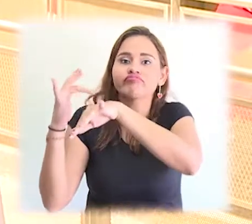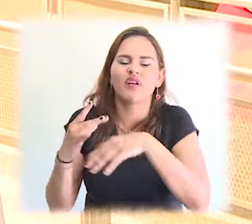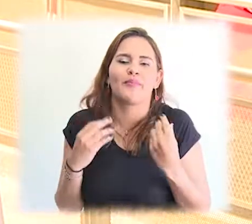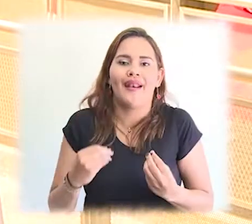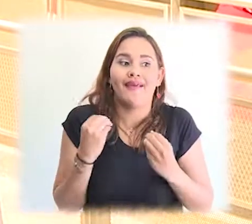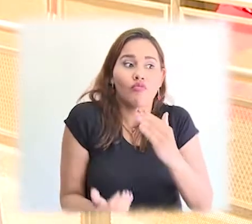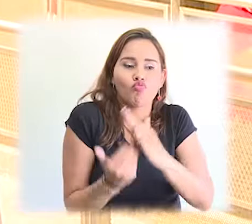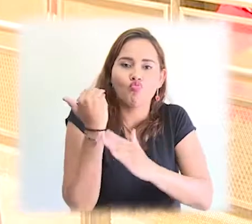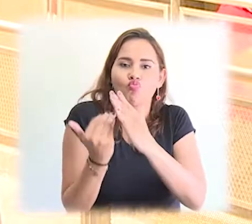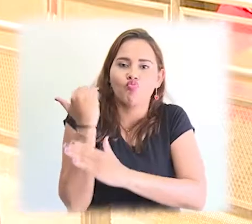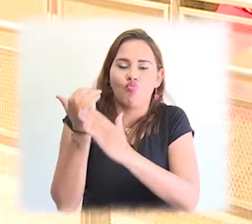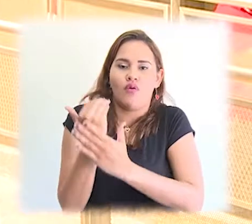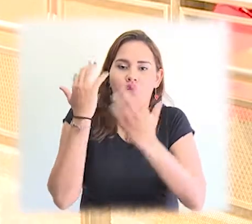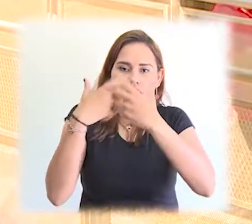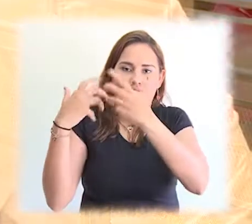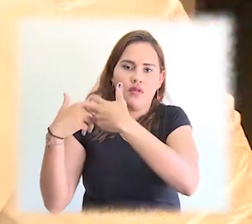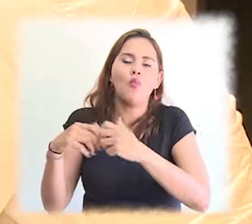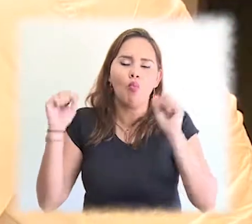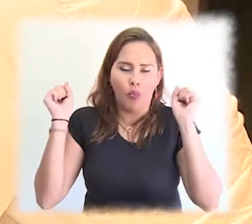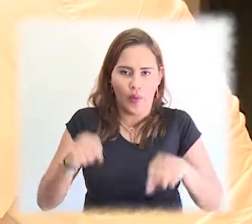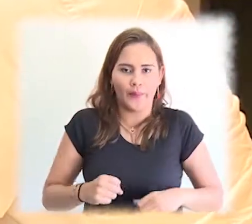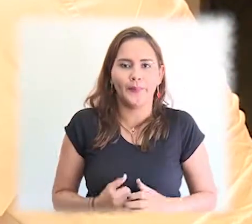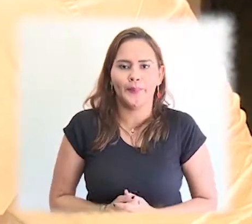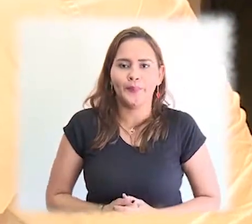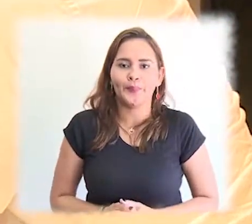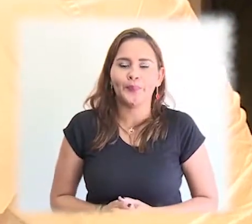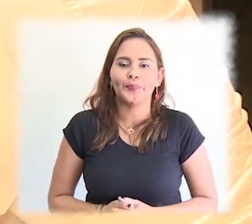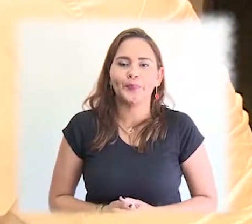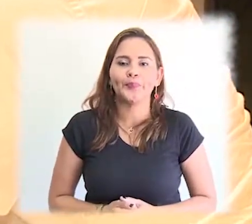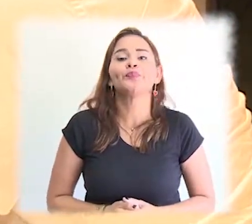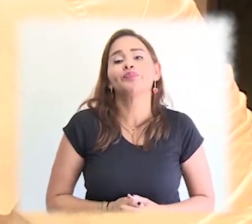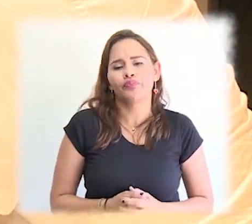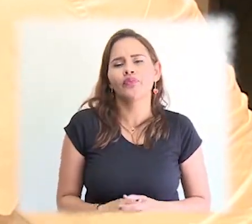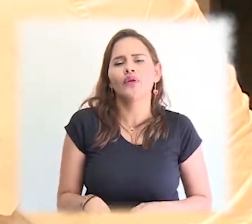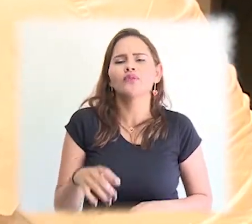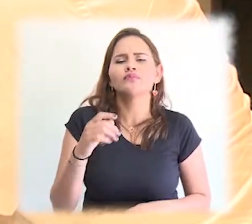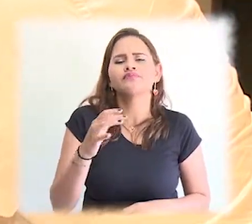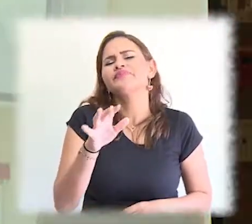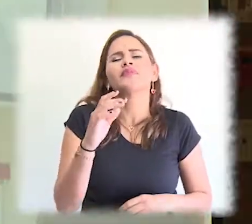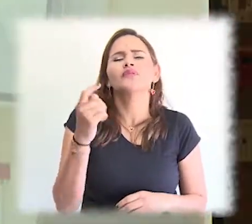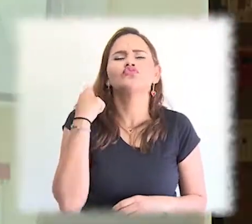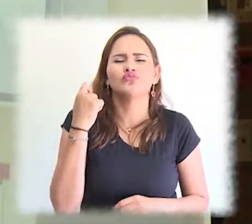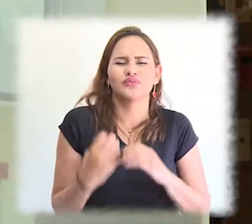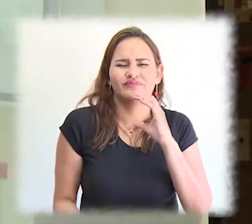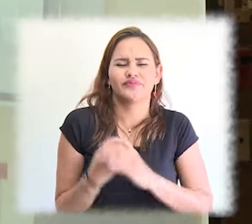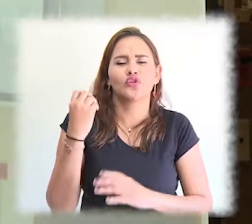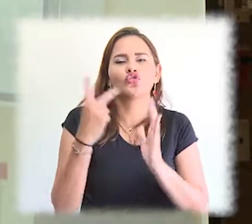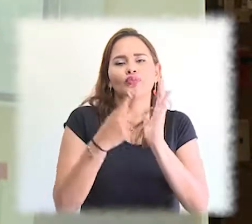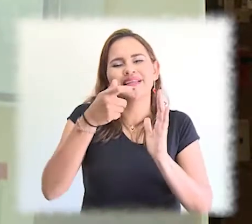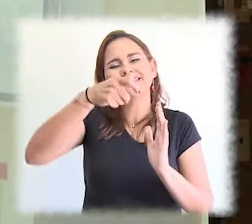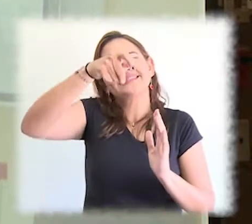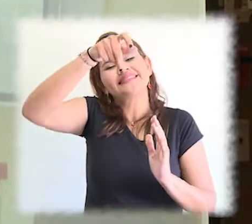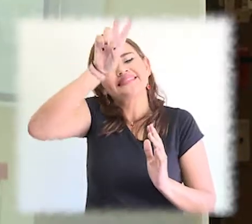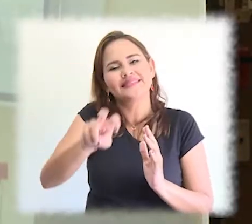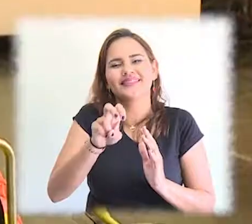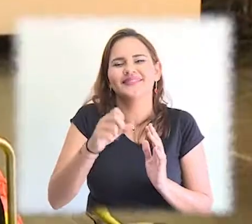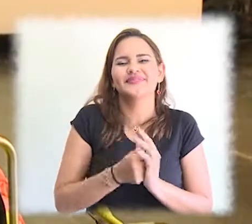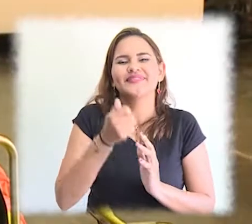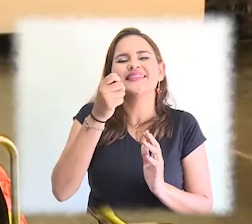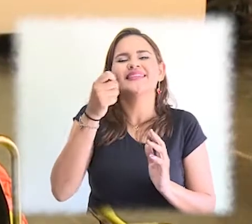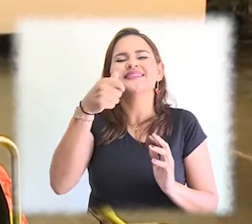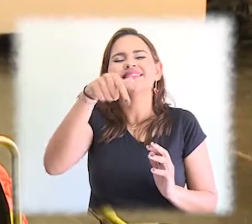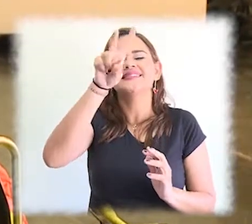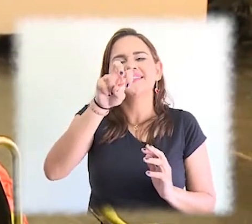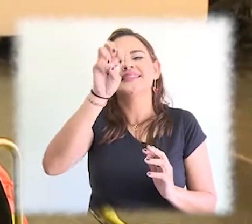1838 de 2017, ley spin-off, en la cual se generan las condiciones para que los investigadores, docentes o